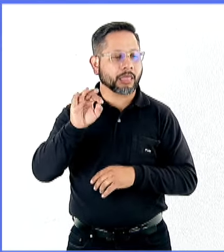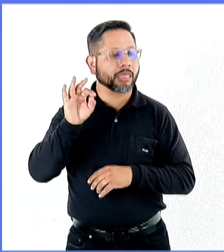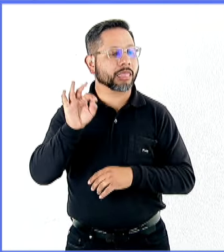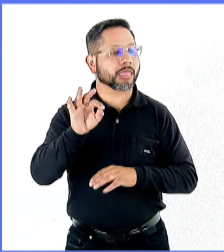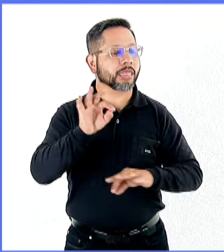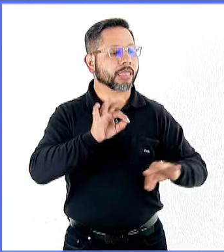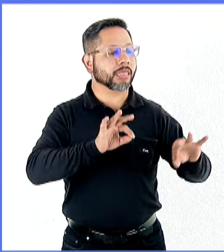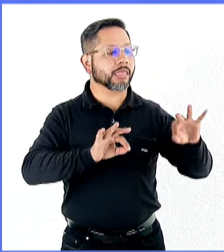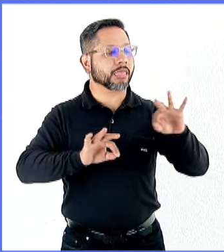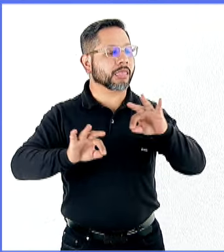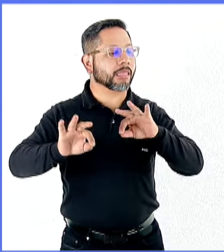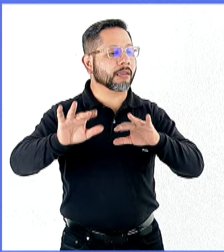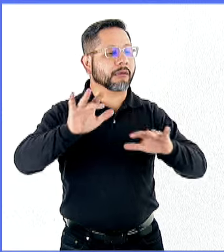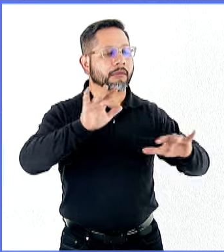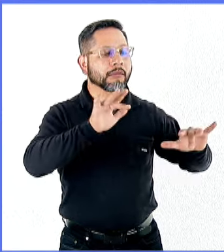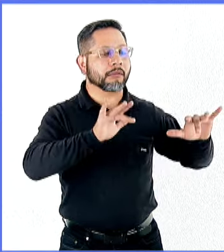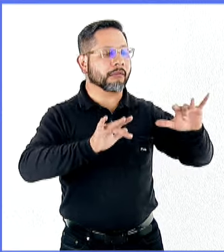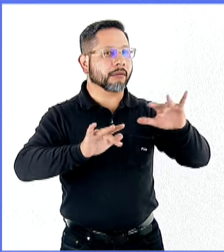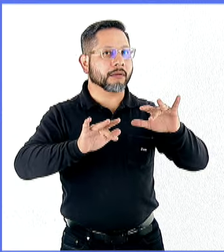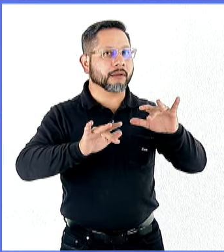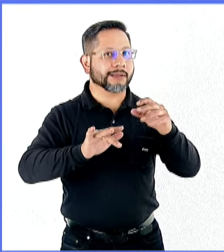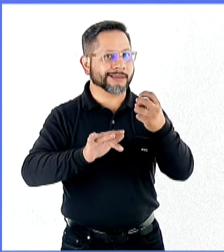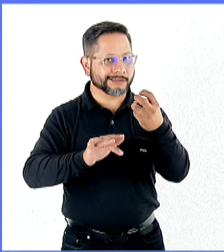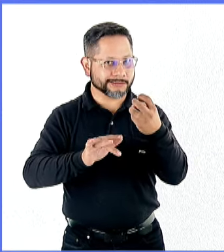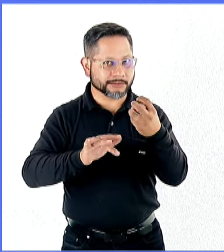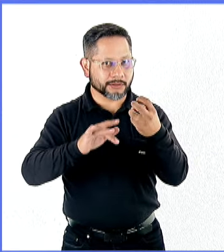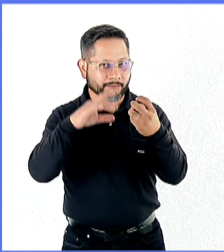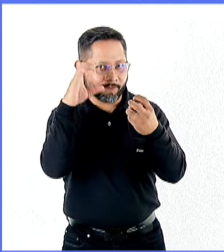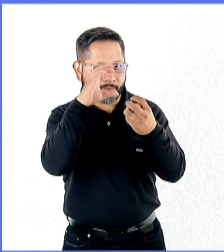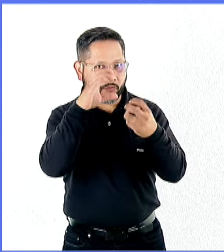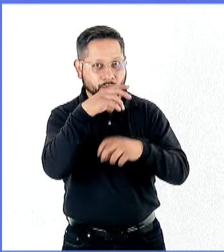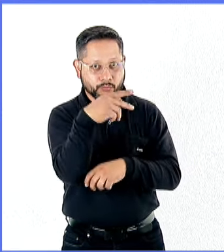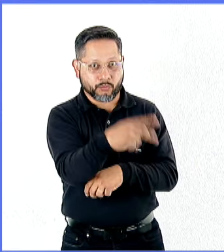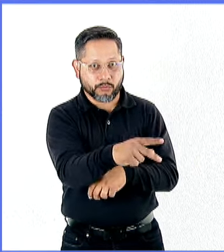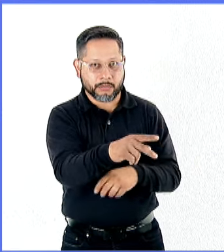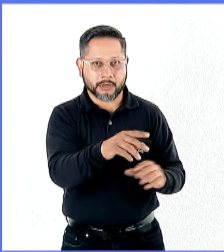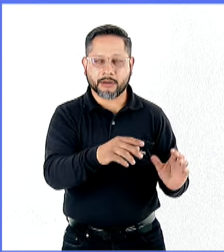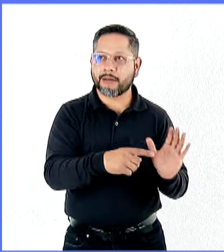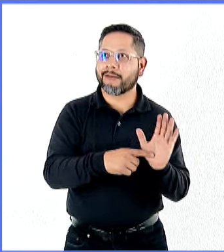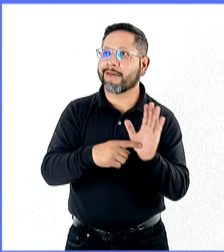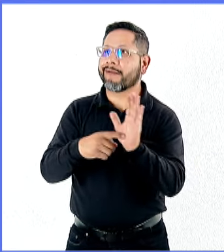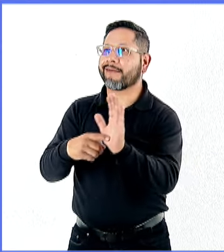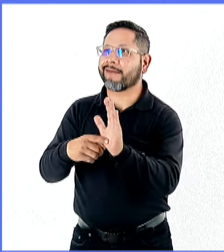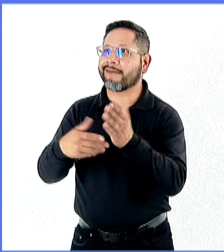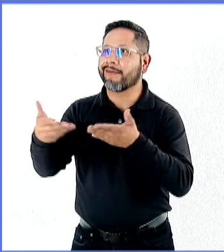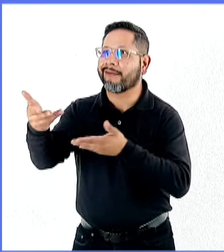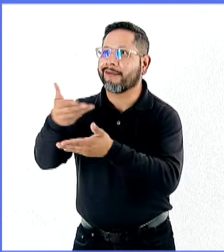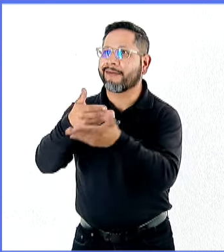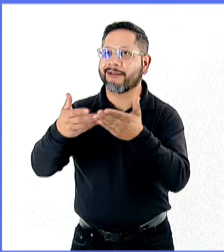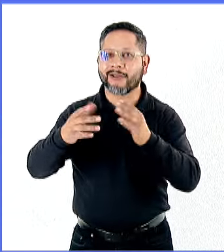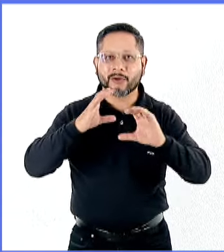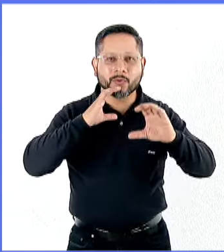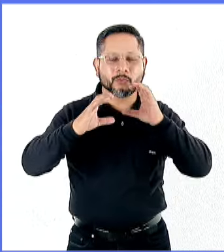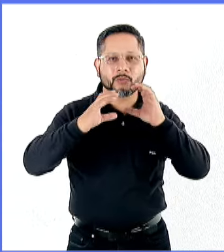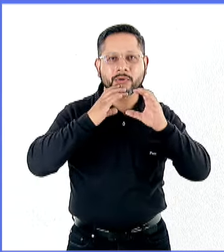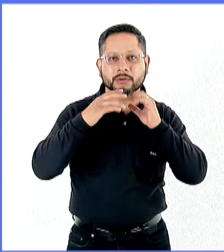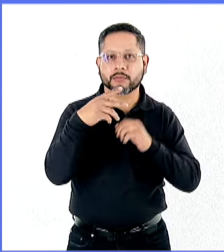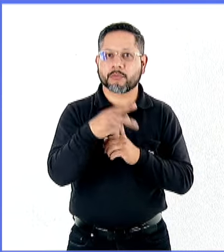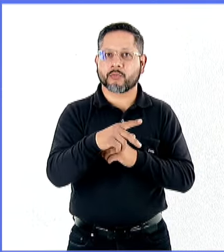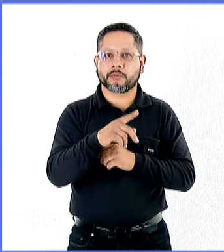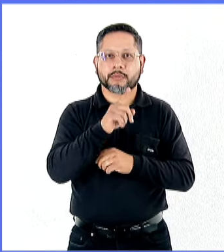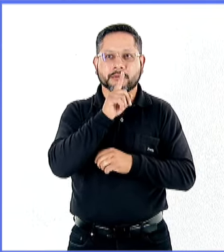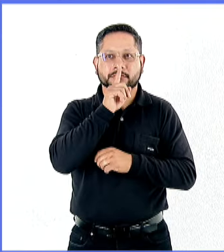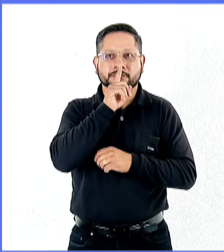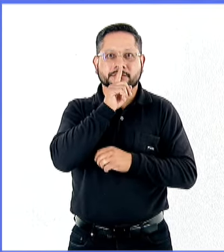las infancias. El riesgo, el primero, es partir fotos personales y evidentemente más con alguna connotación íntima. El